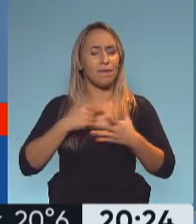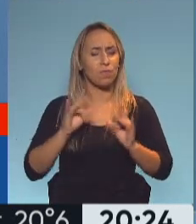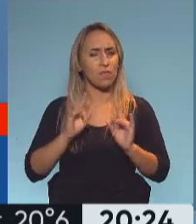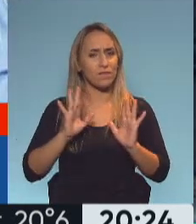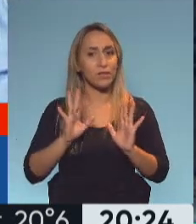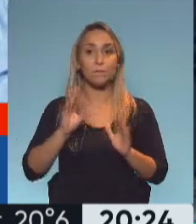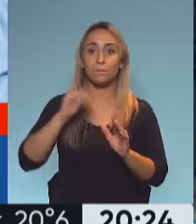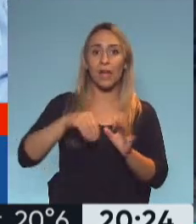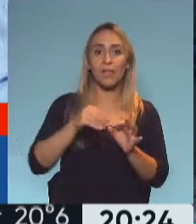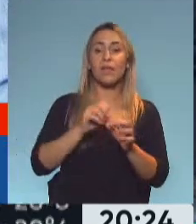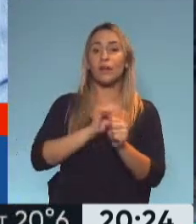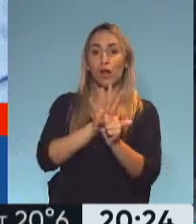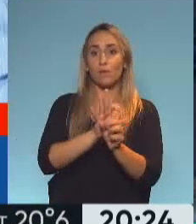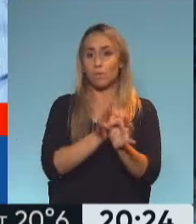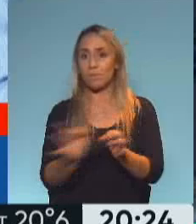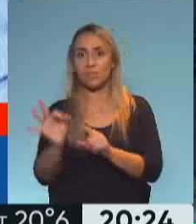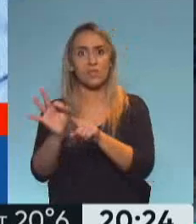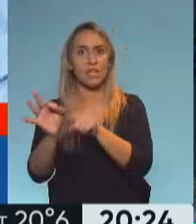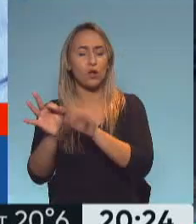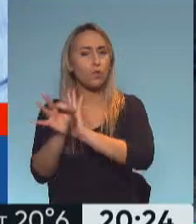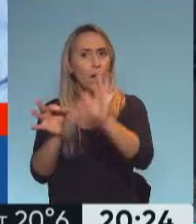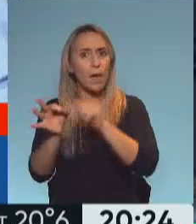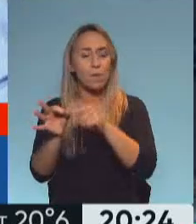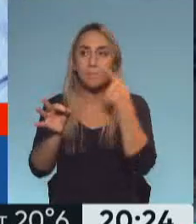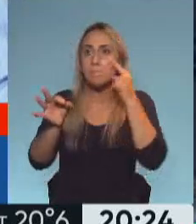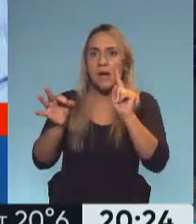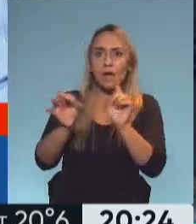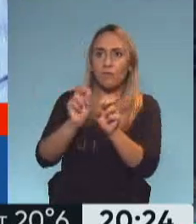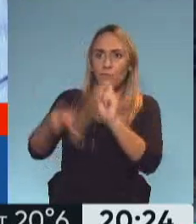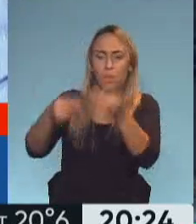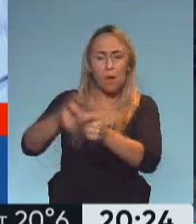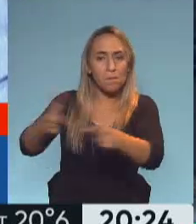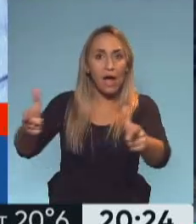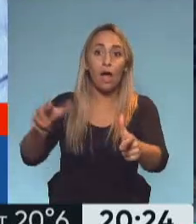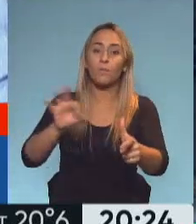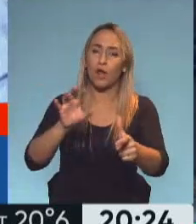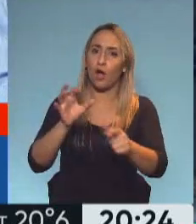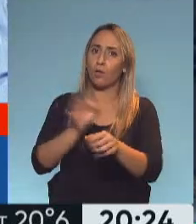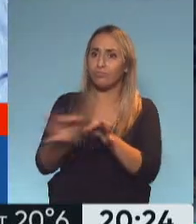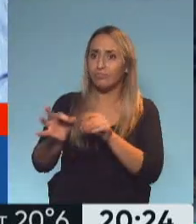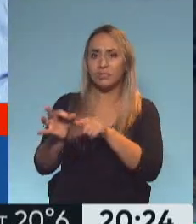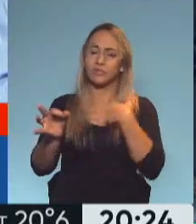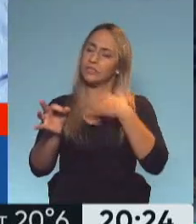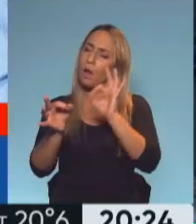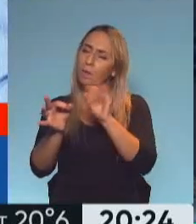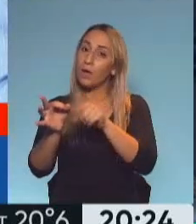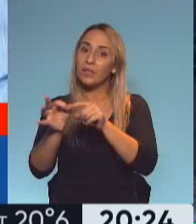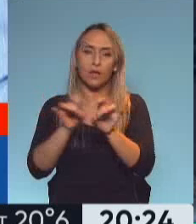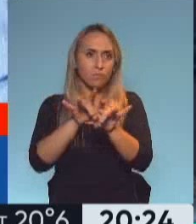inclusive si tienen mayor letalidad, lo que sí sabemos es que son mucho más contagiosas, pero las consecuencias que han quedado en mucha gente que ha